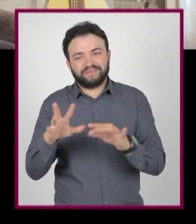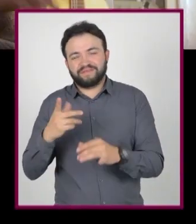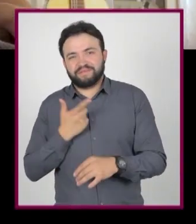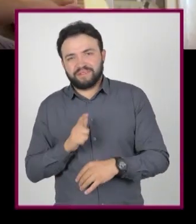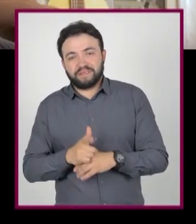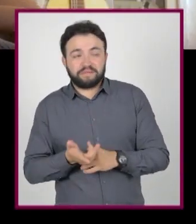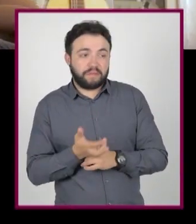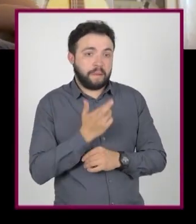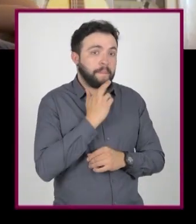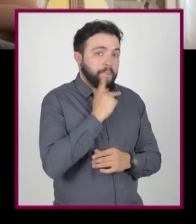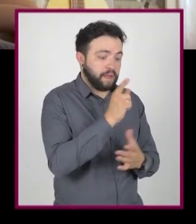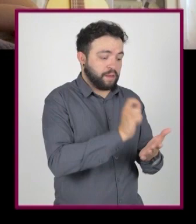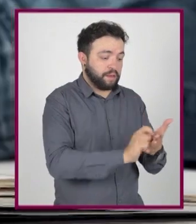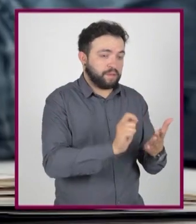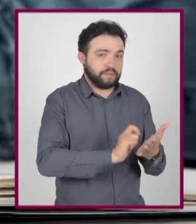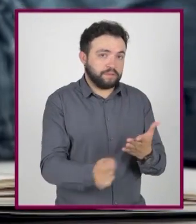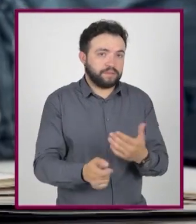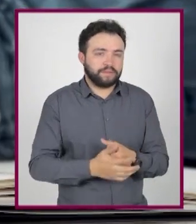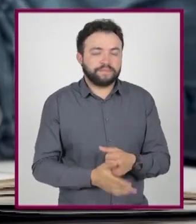hecho es mejor. ¿Cómo, cómo?